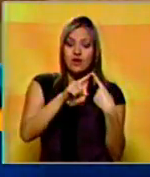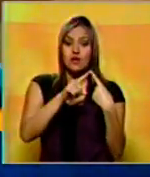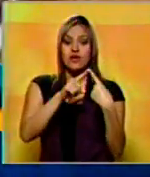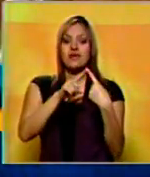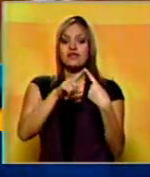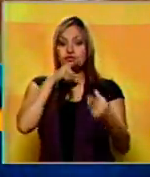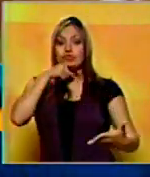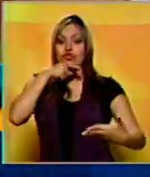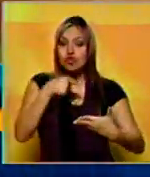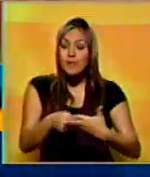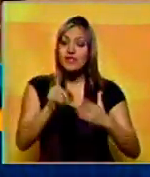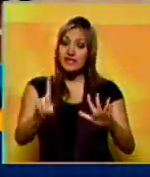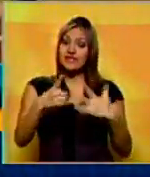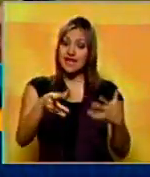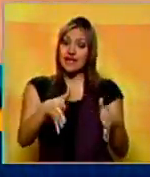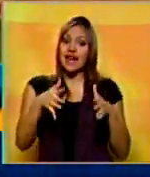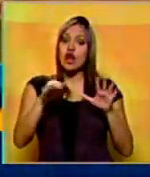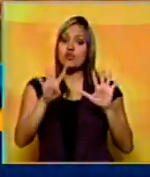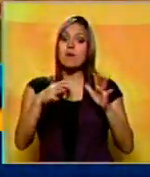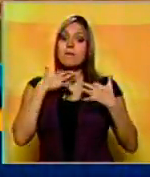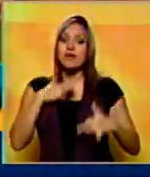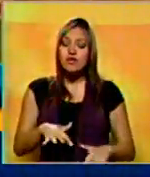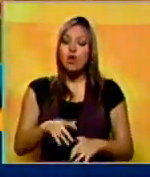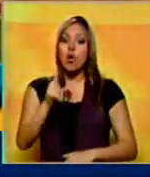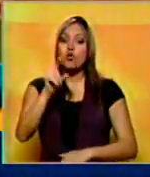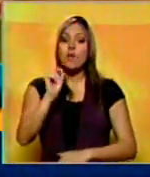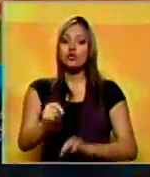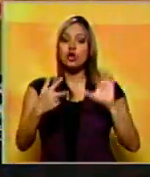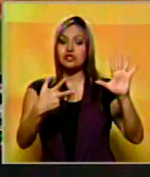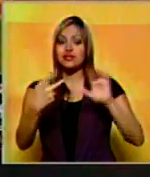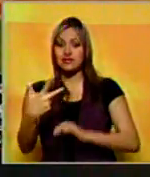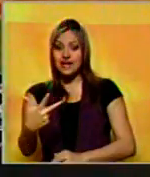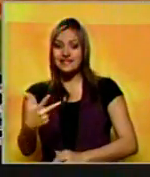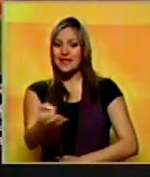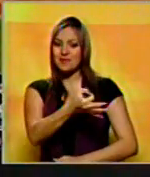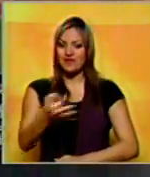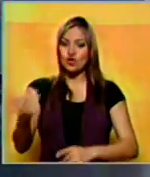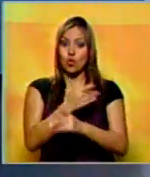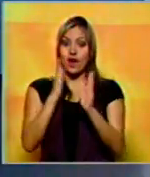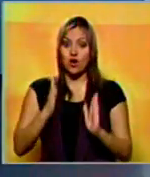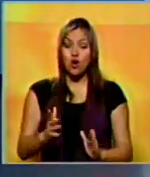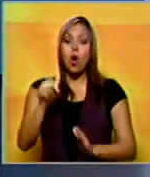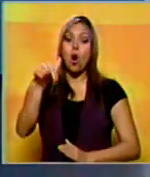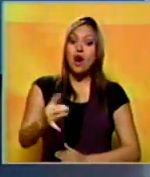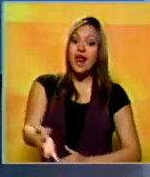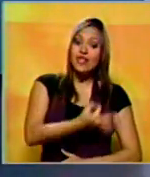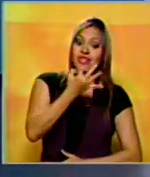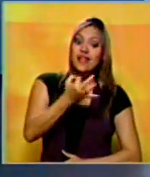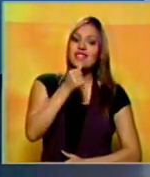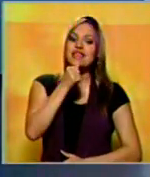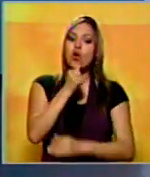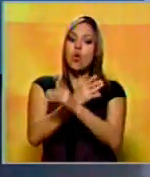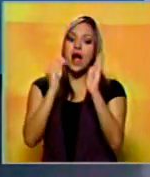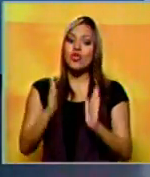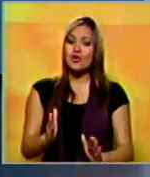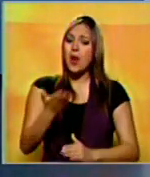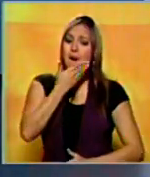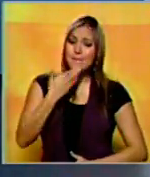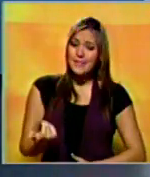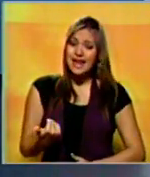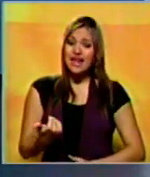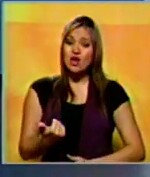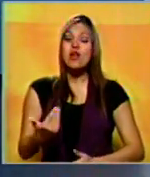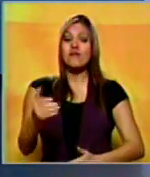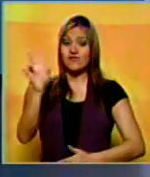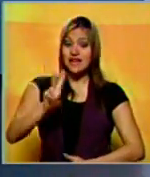dejó registro de 16 ganados y 9 perdidos, con 1.83 de efectividad. Atención porque esta tarde estarán anunciando el jugador más valioso, premio en